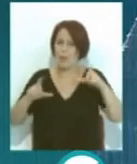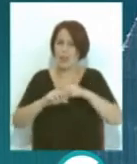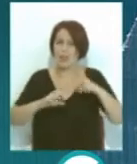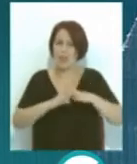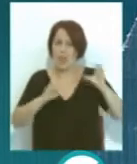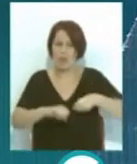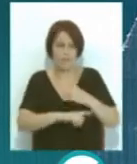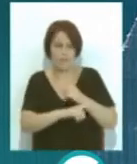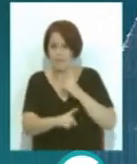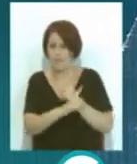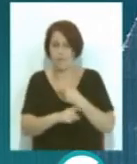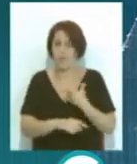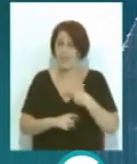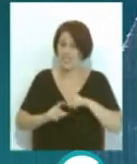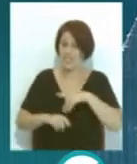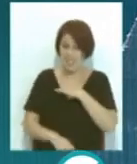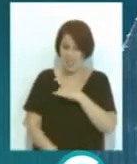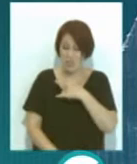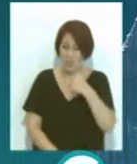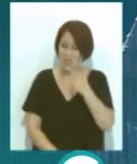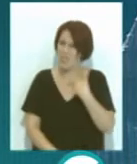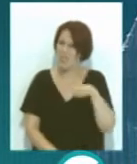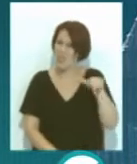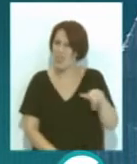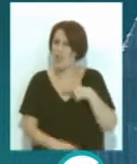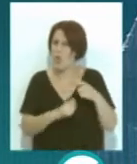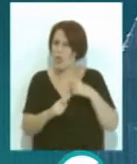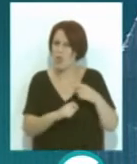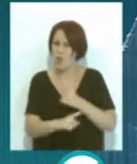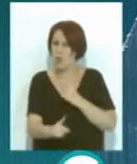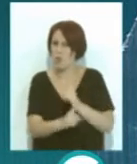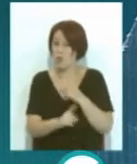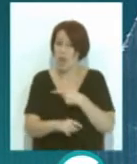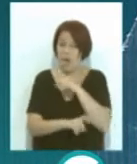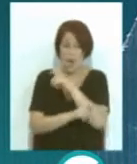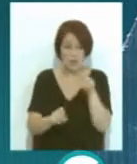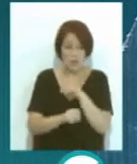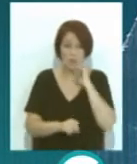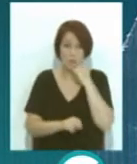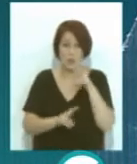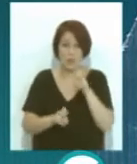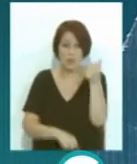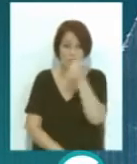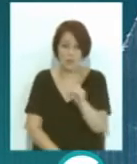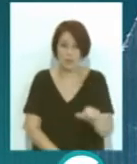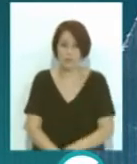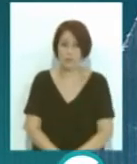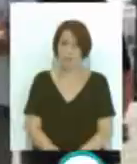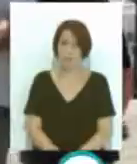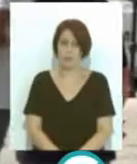desde esta sección sindical rechazan la legitimidad de esta negociación y anuncian nuevas protestas la semana próxima